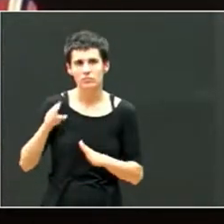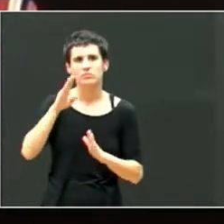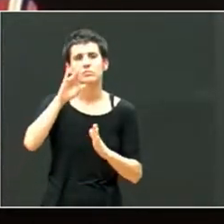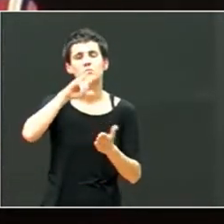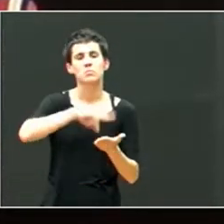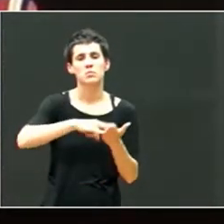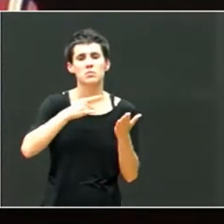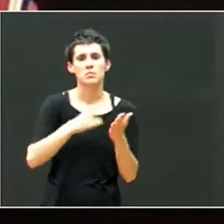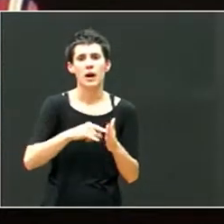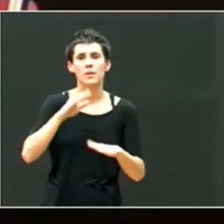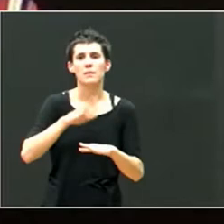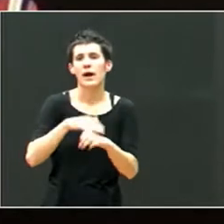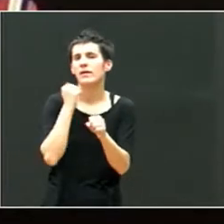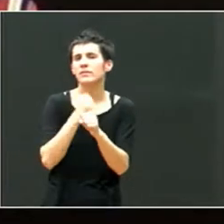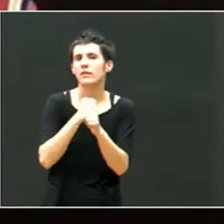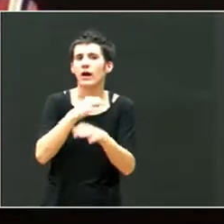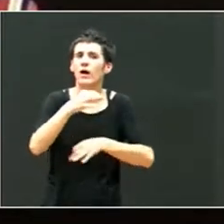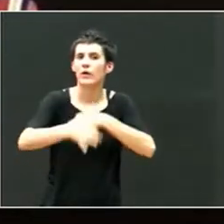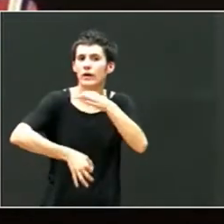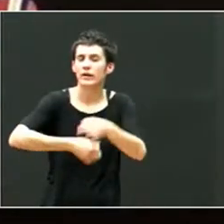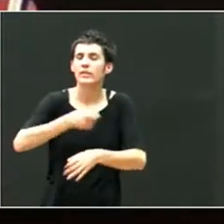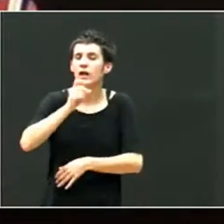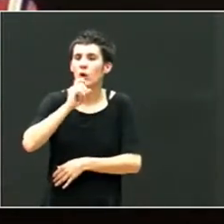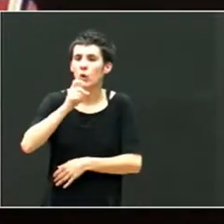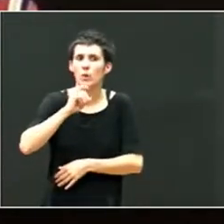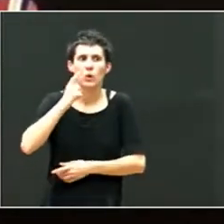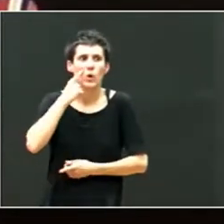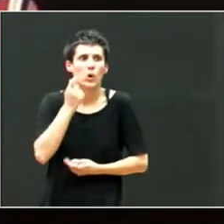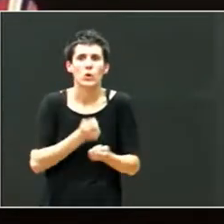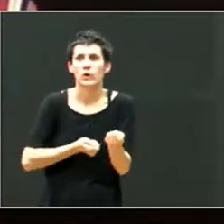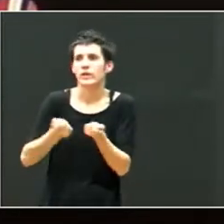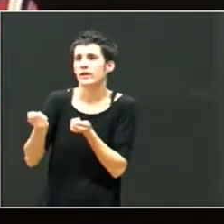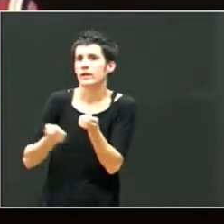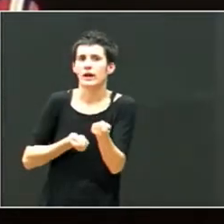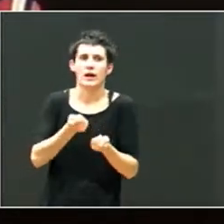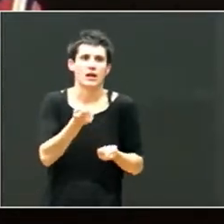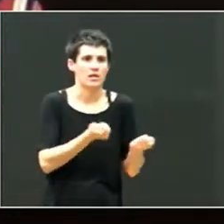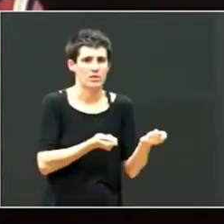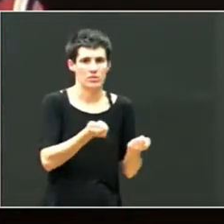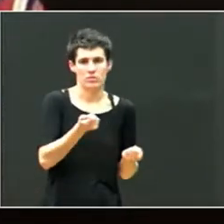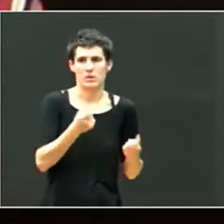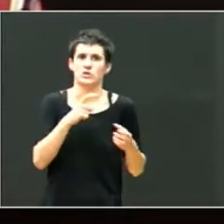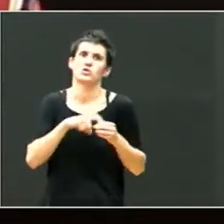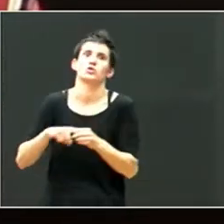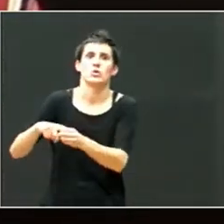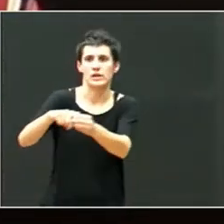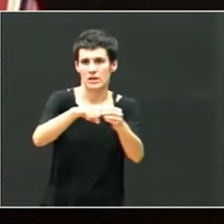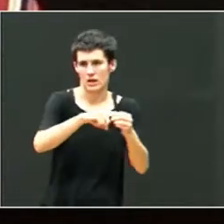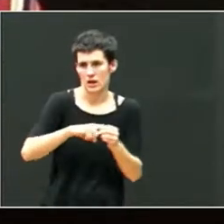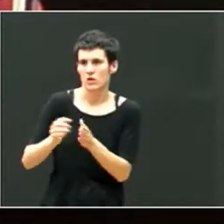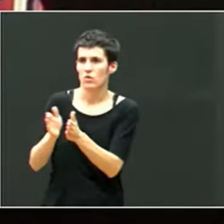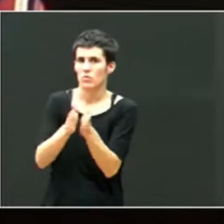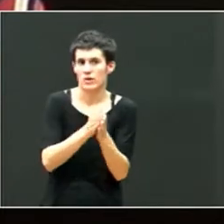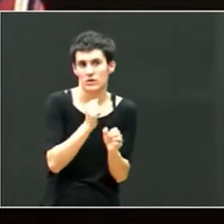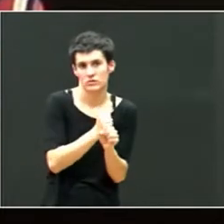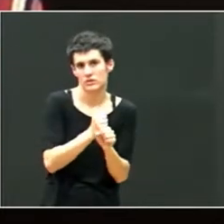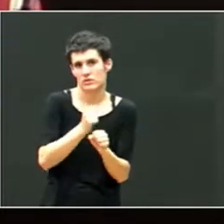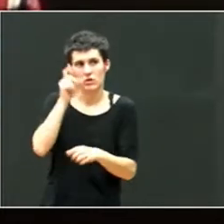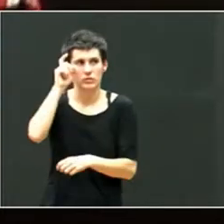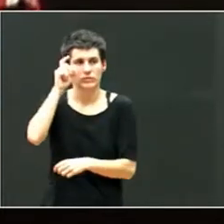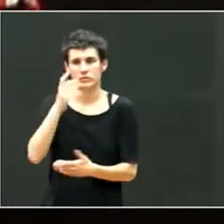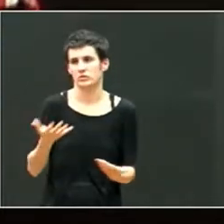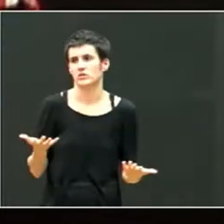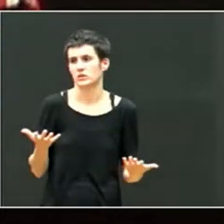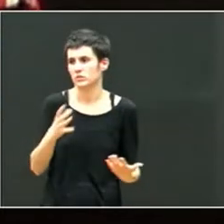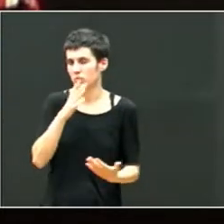trabajo conjuntado y, además, bien coordinado y, además, solidario entre los profesores, porque estos pueden mandar